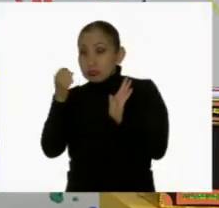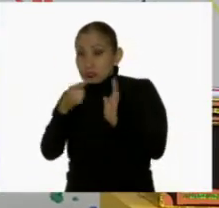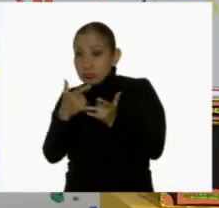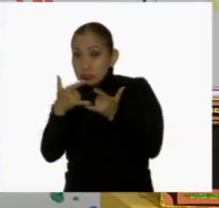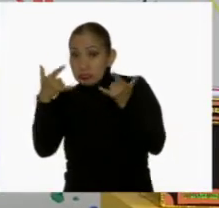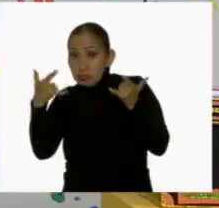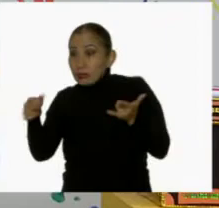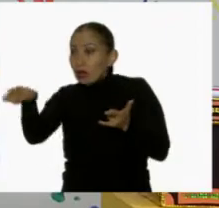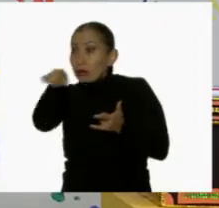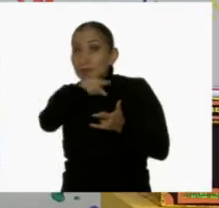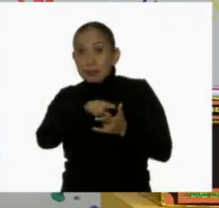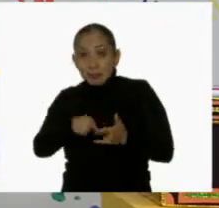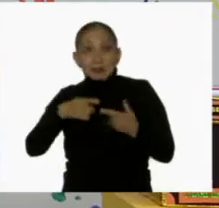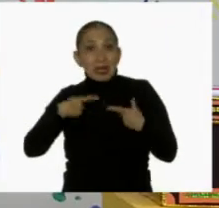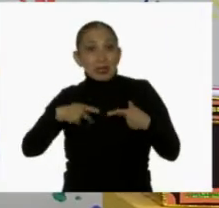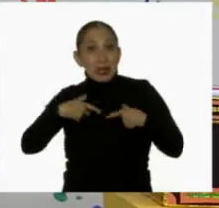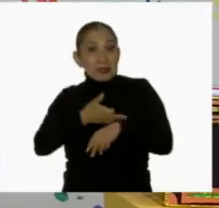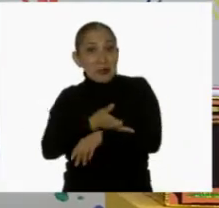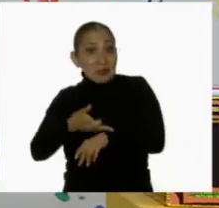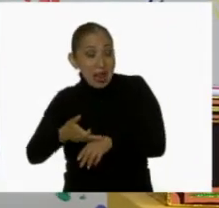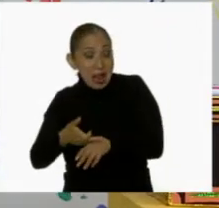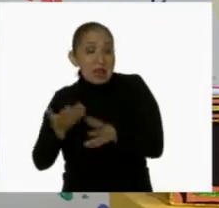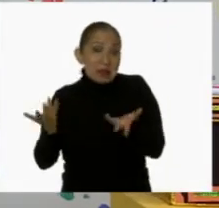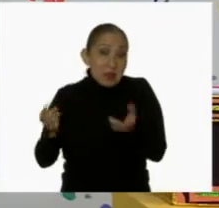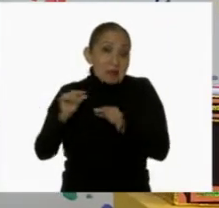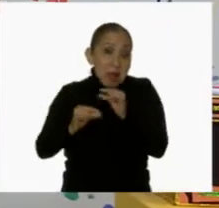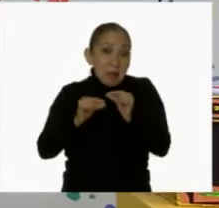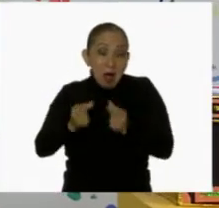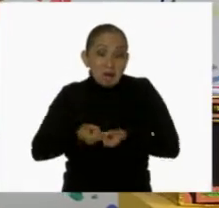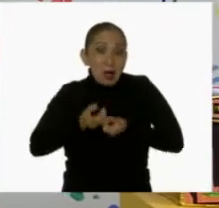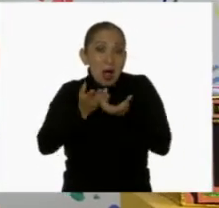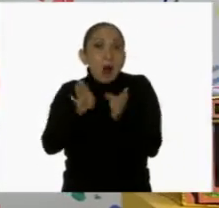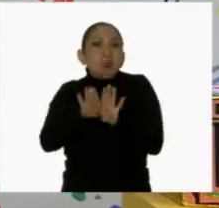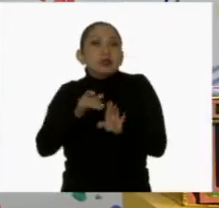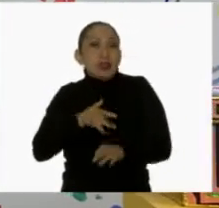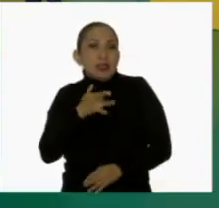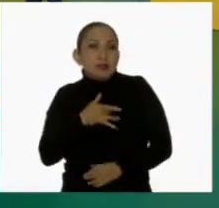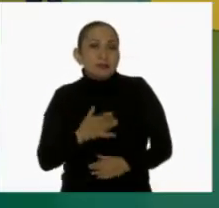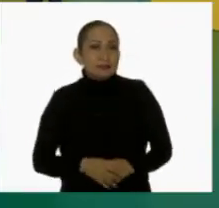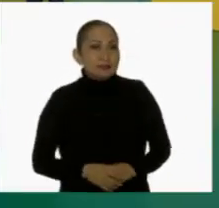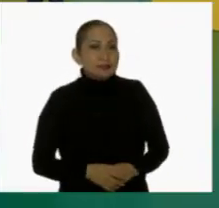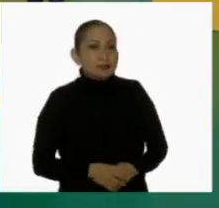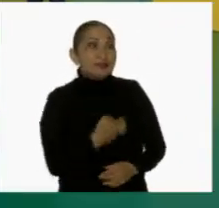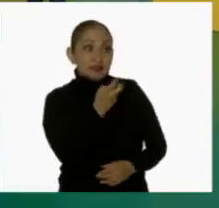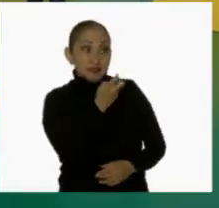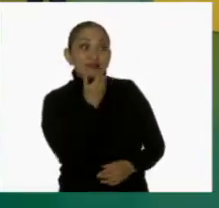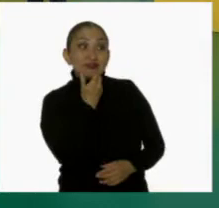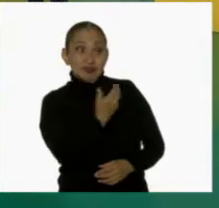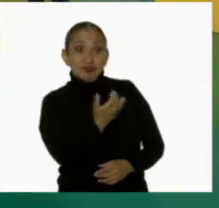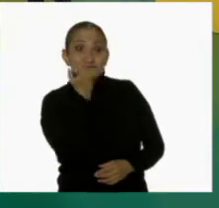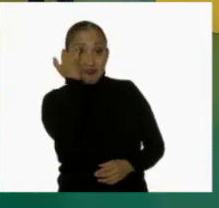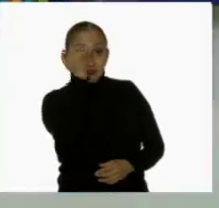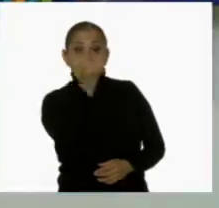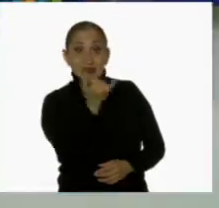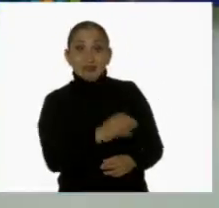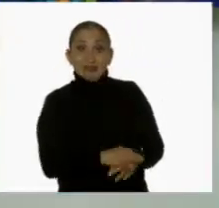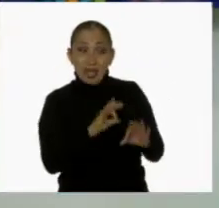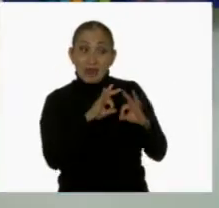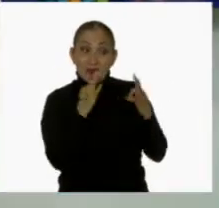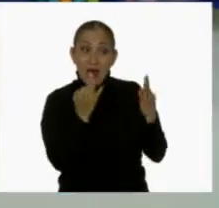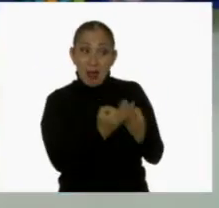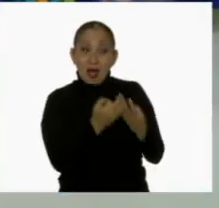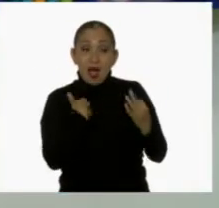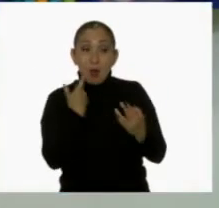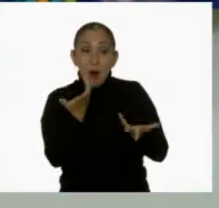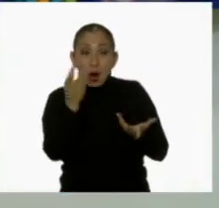historias con nuestros familiares y así expresar cómo nos sentimos. Esa también es una excelente forma de